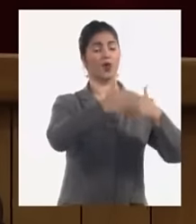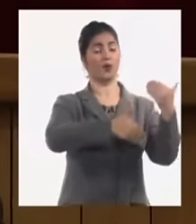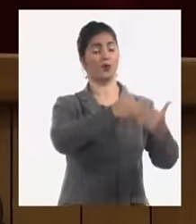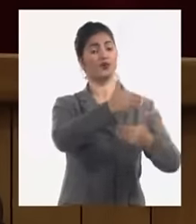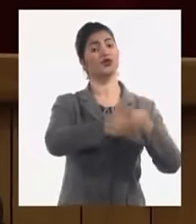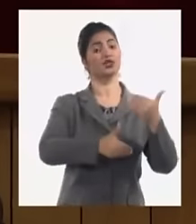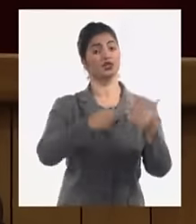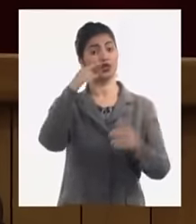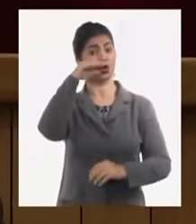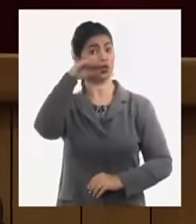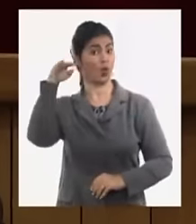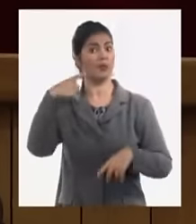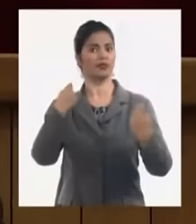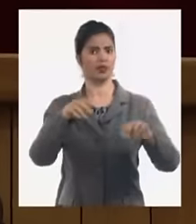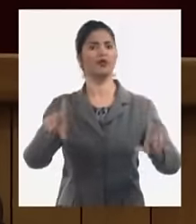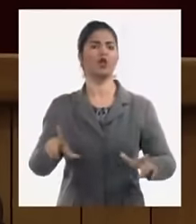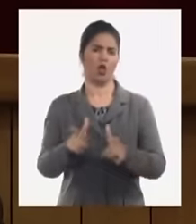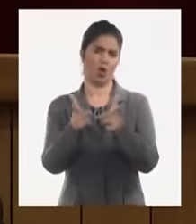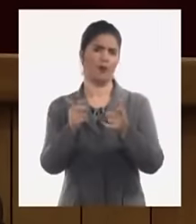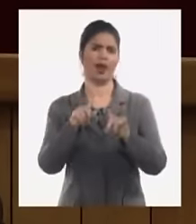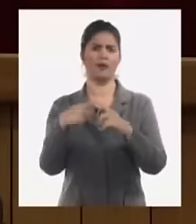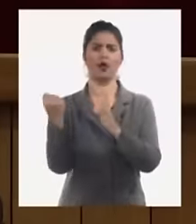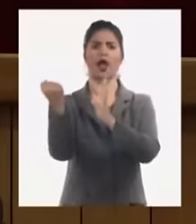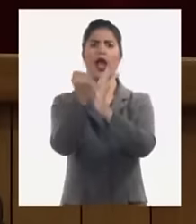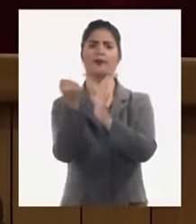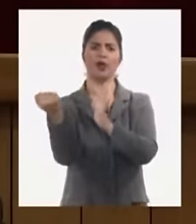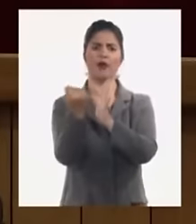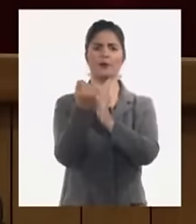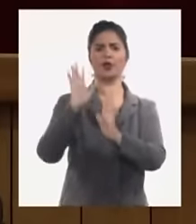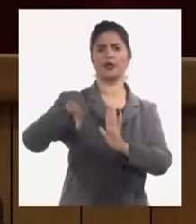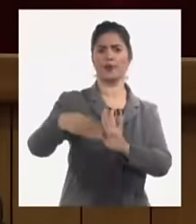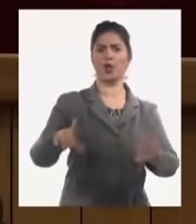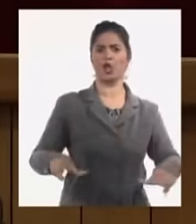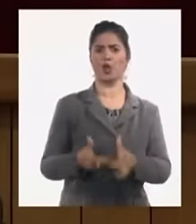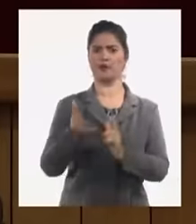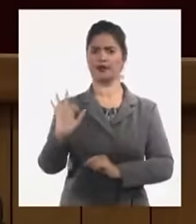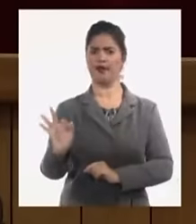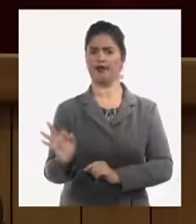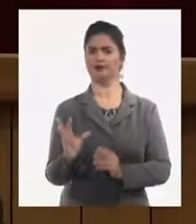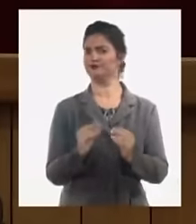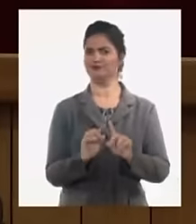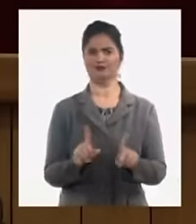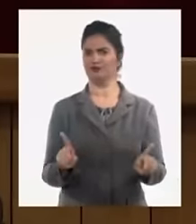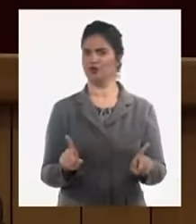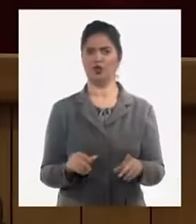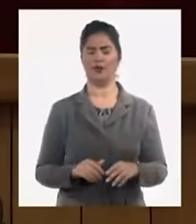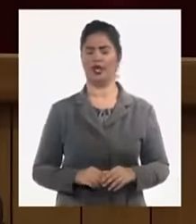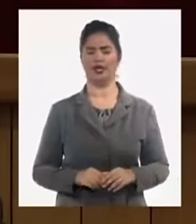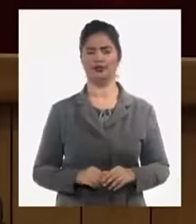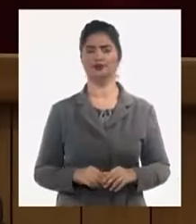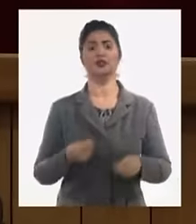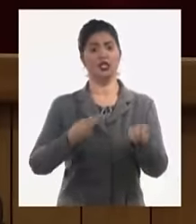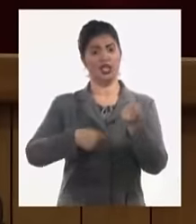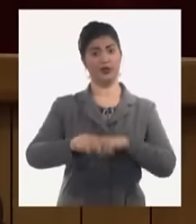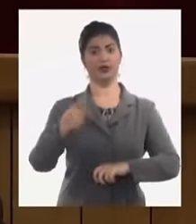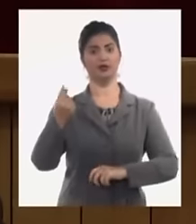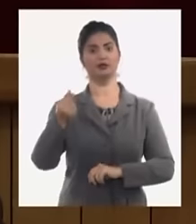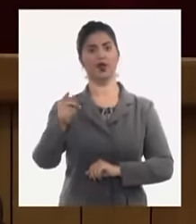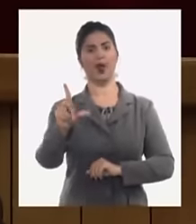normas van dirigidas también a lograr que esas producciones vayan a precios justo a la población